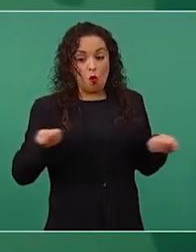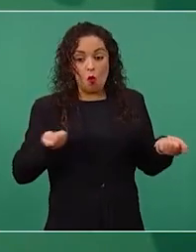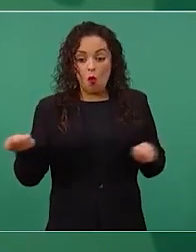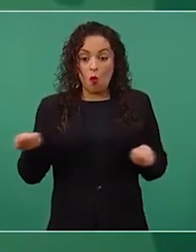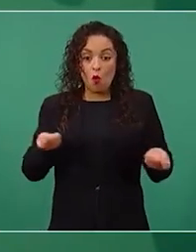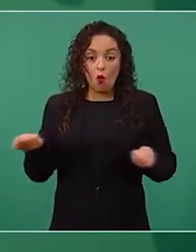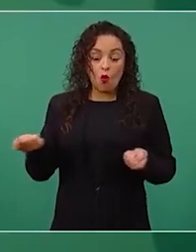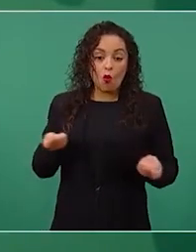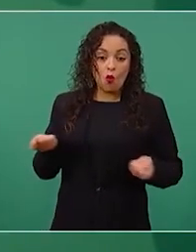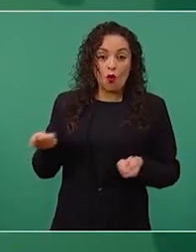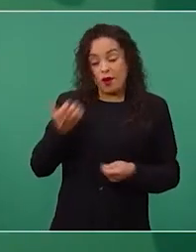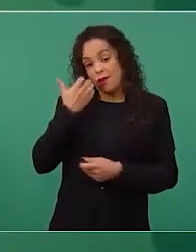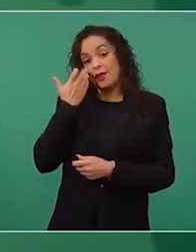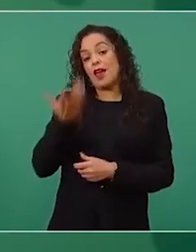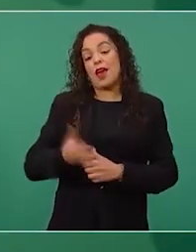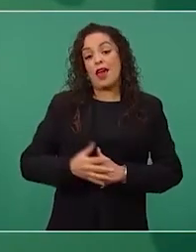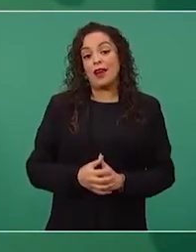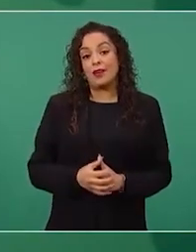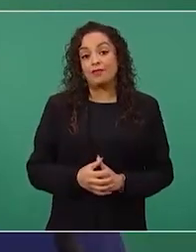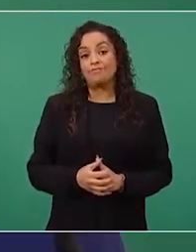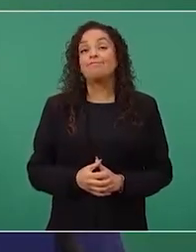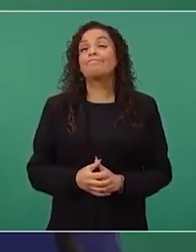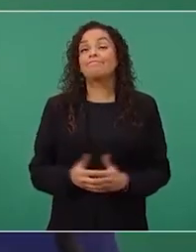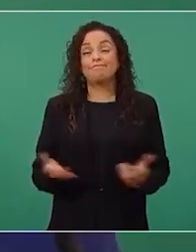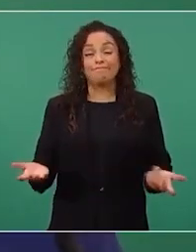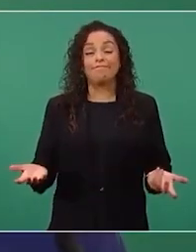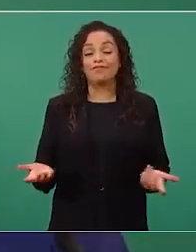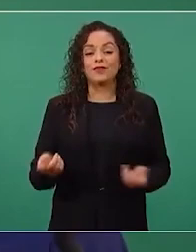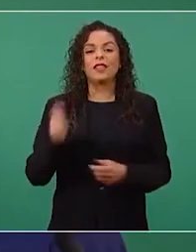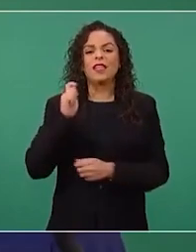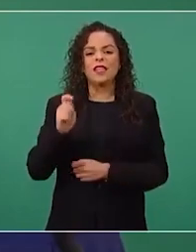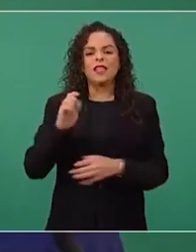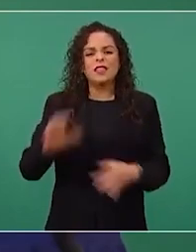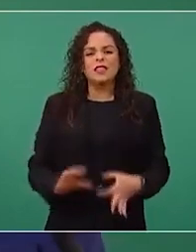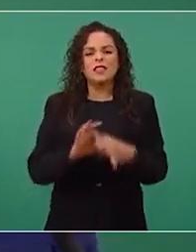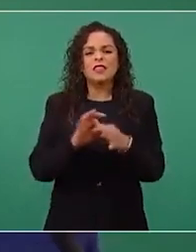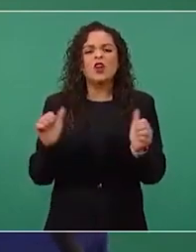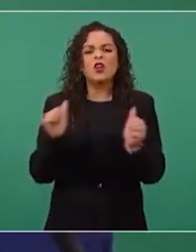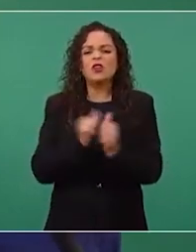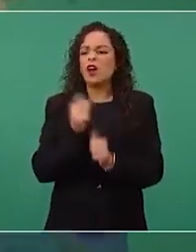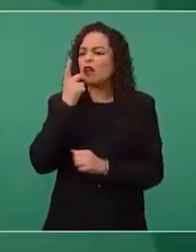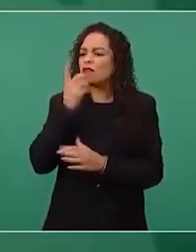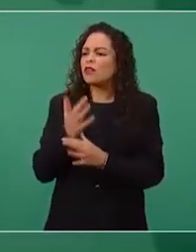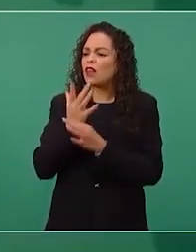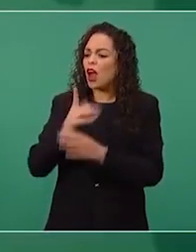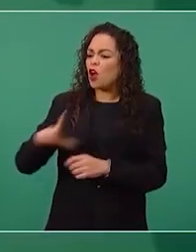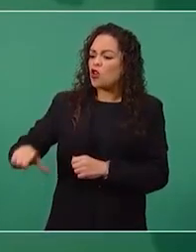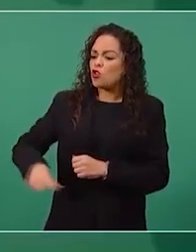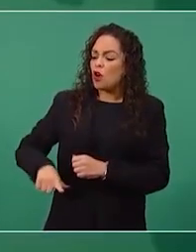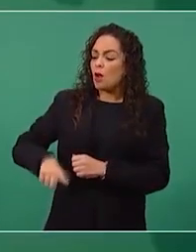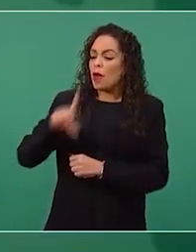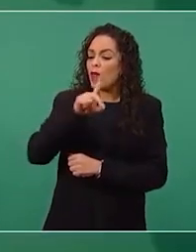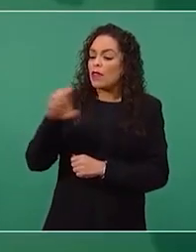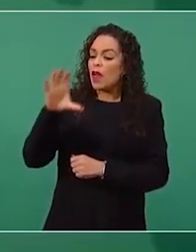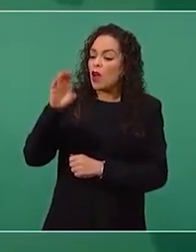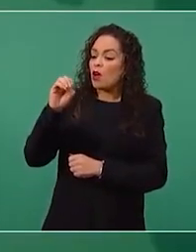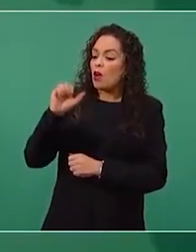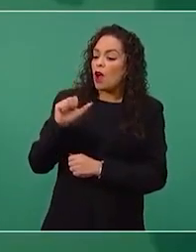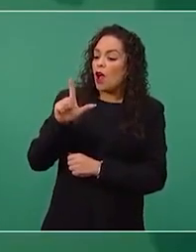de ahí también viene esto de los gobiernos de coalición. Imagínense un gobierno de coalición donde